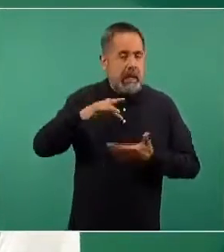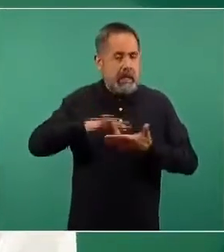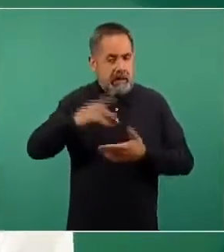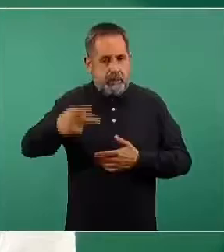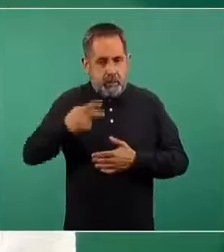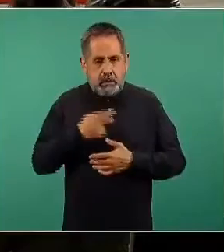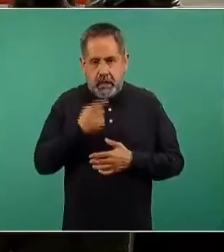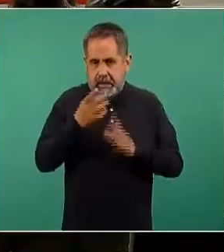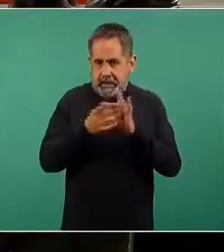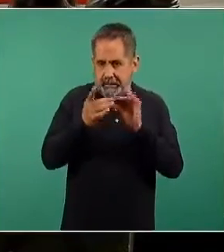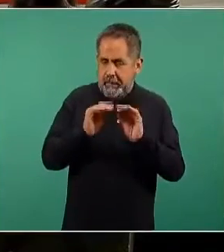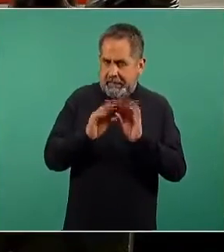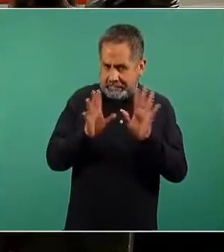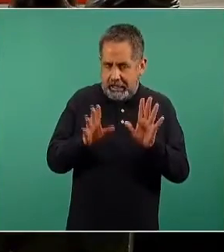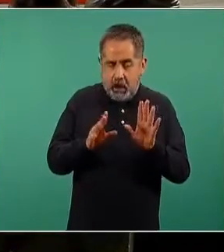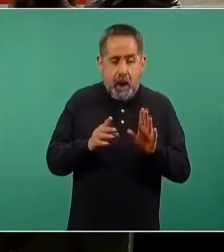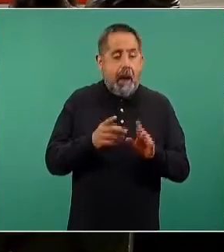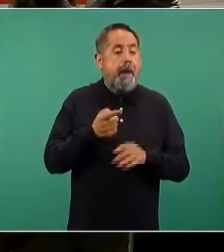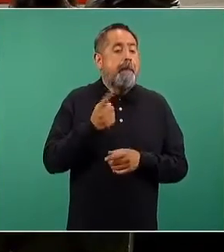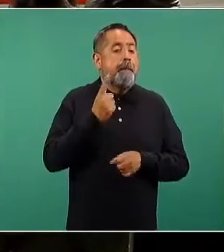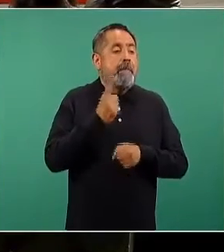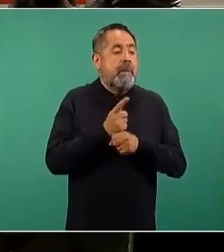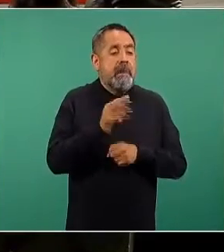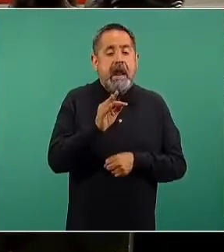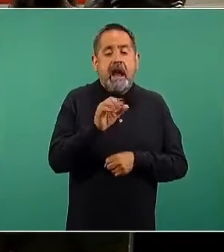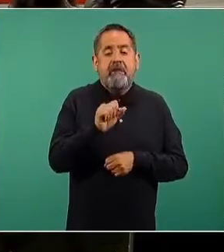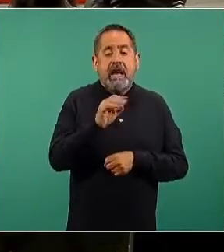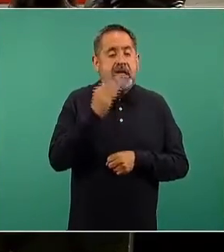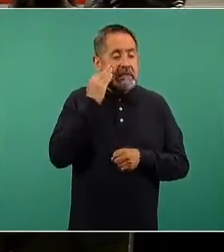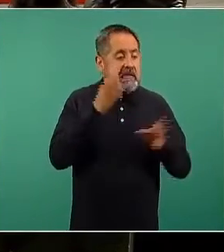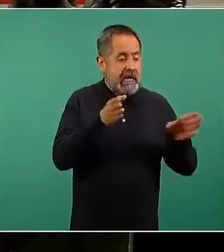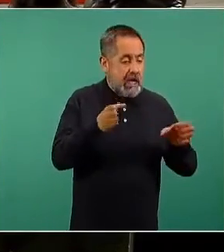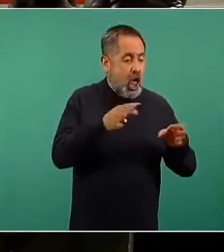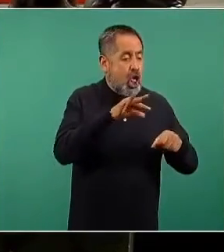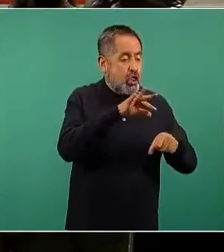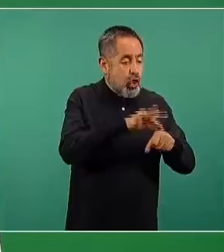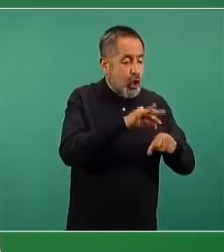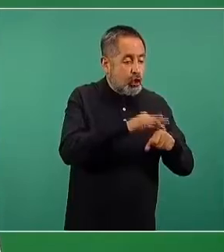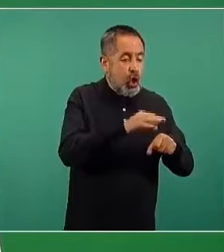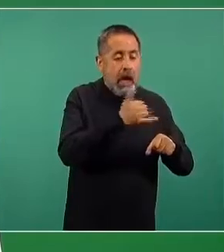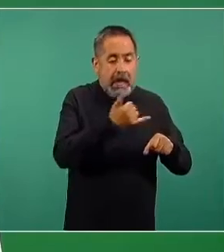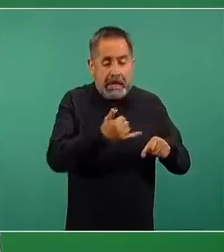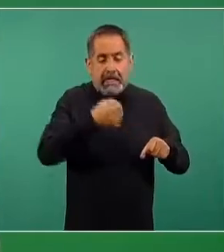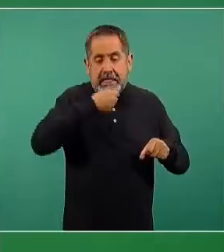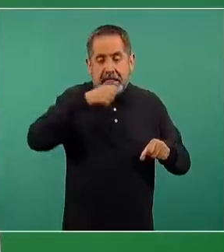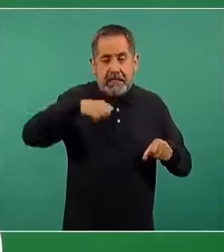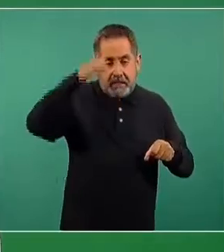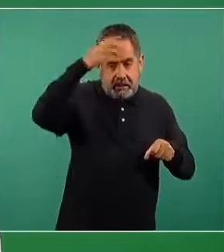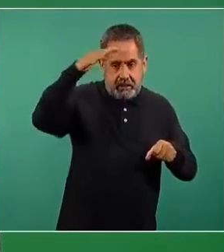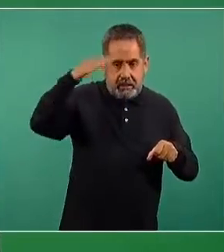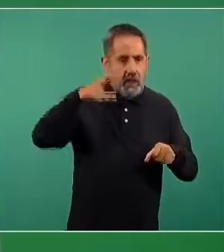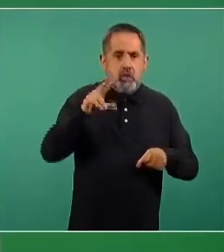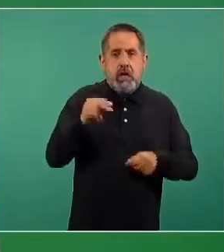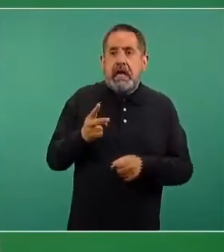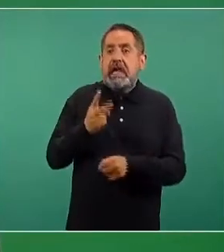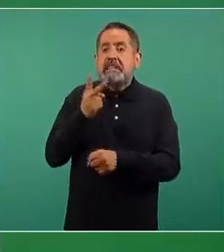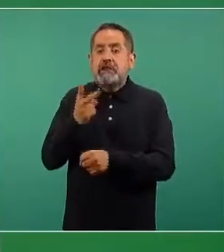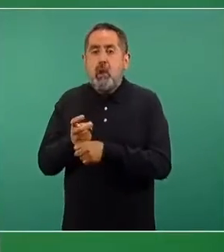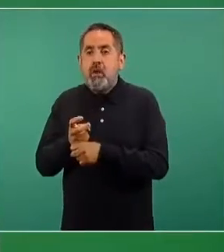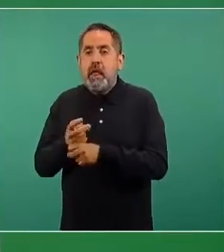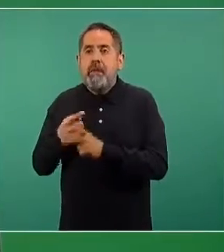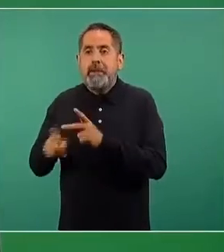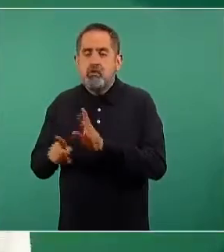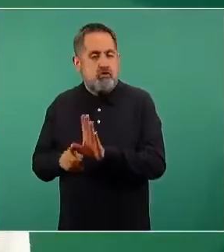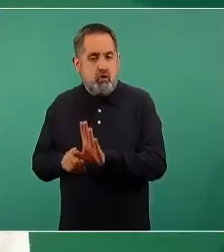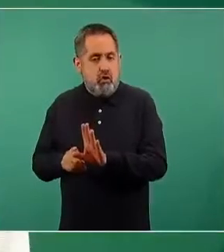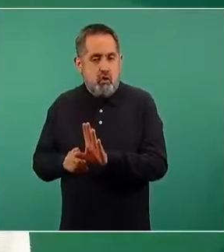pregunta, pero precisamos lo que dijo la compañera enfermera, que no es que ya inició la segunda fase. La segunda fase